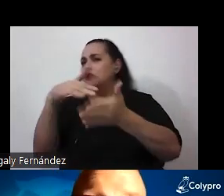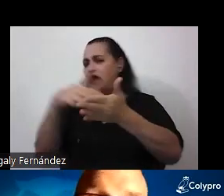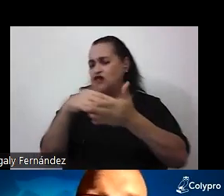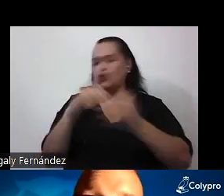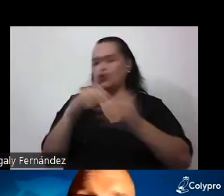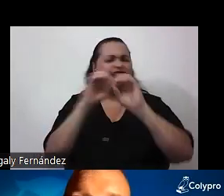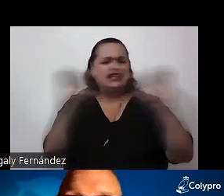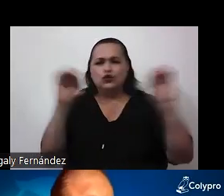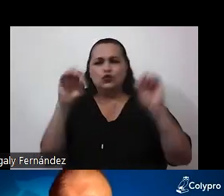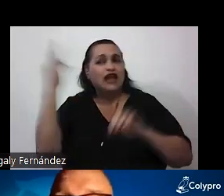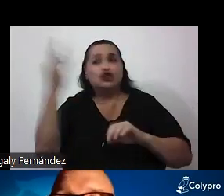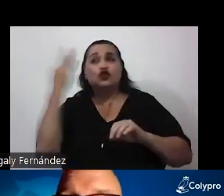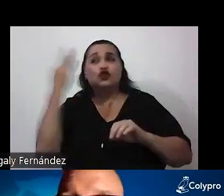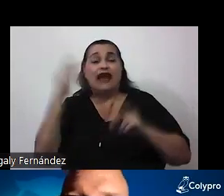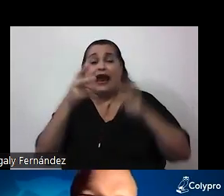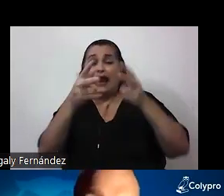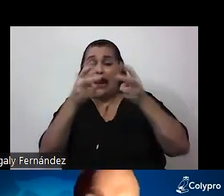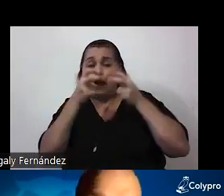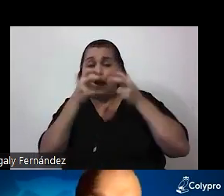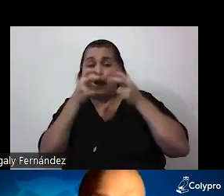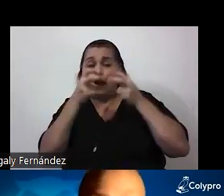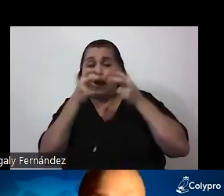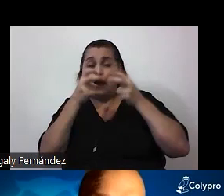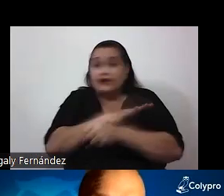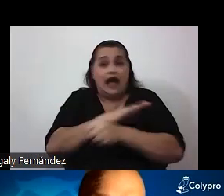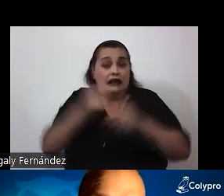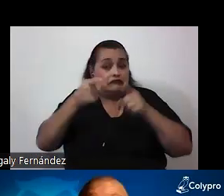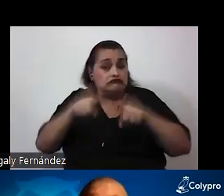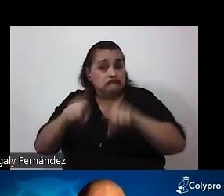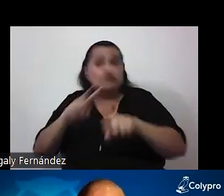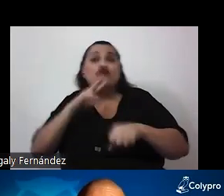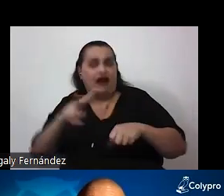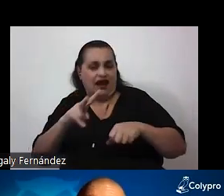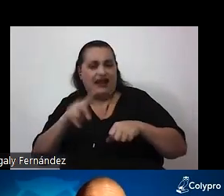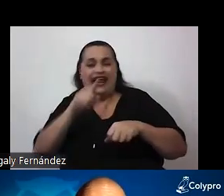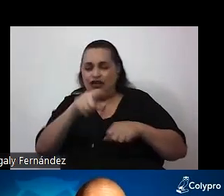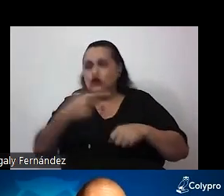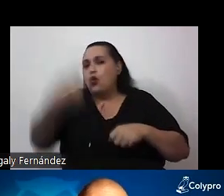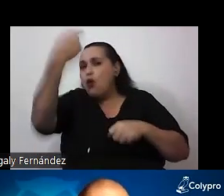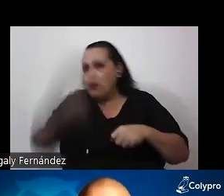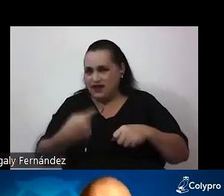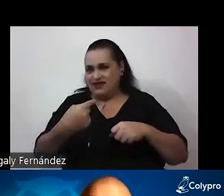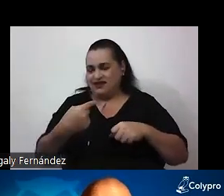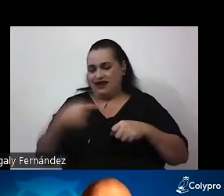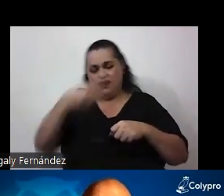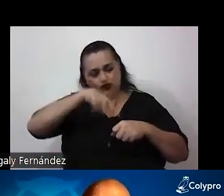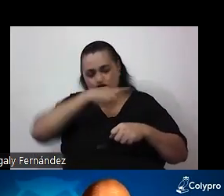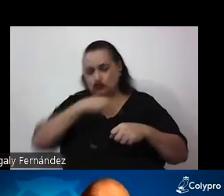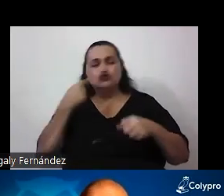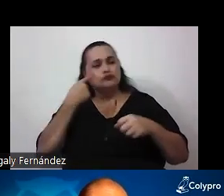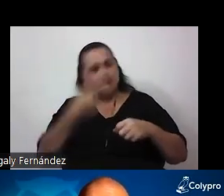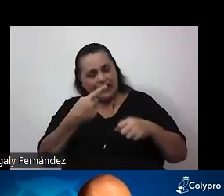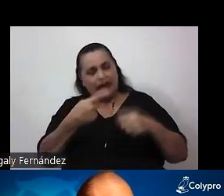teoría per se, capta la totalidad de un fenómeno real. Esto es lo que nos obliga a recurrir a varias teorías